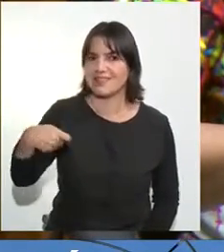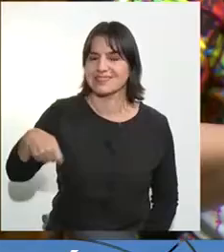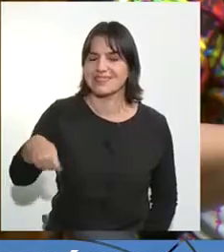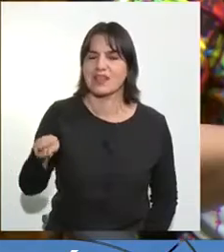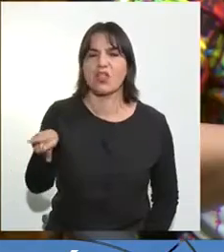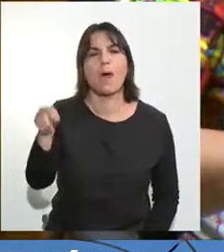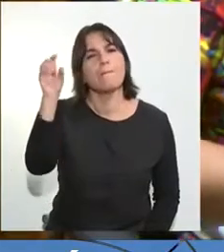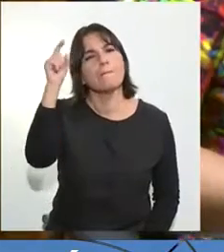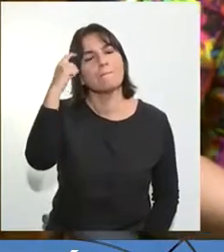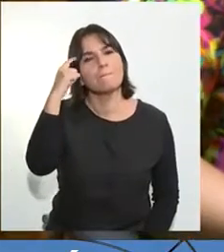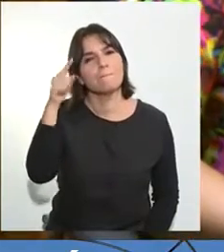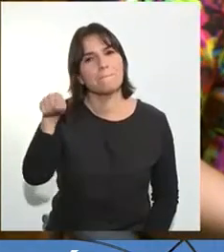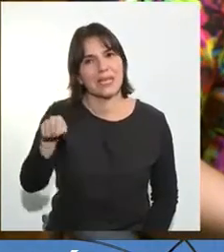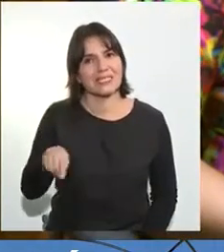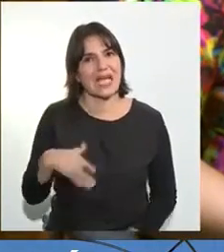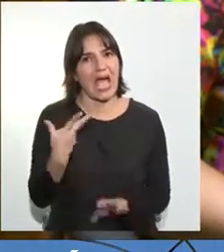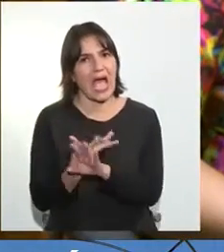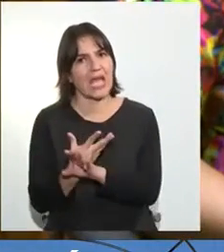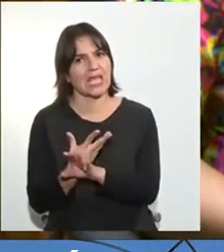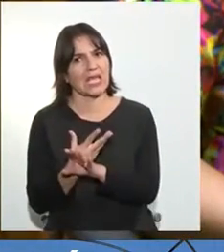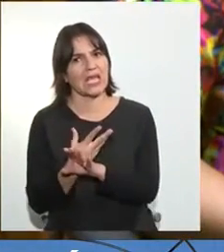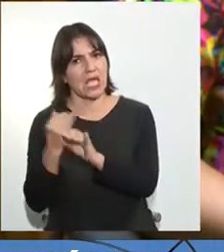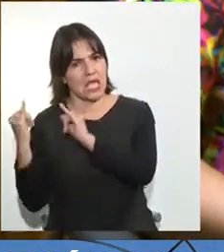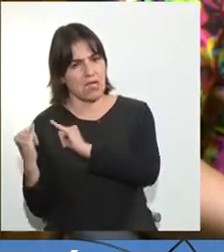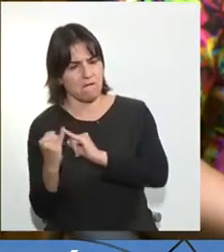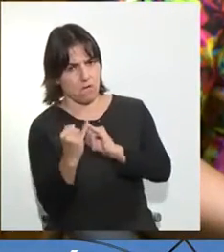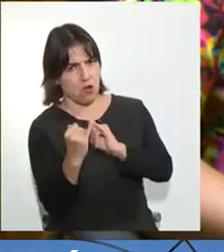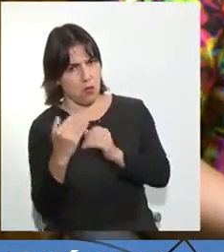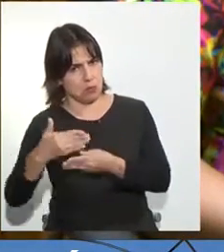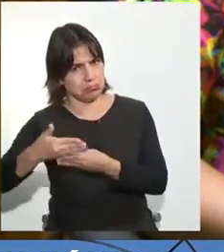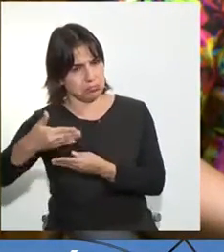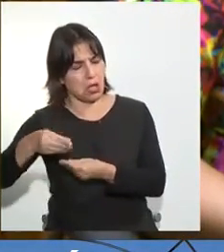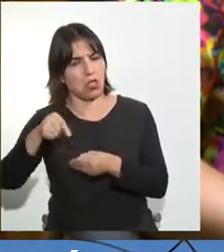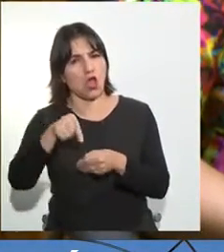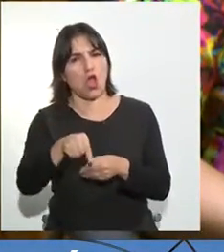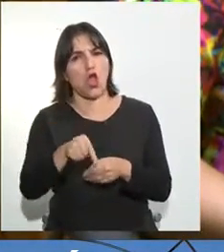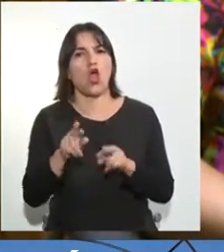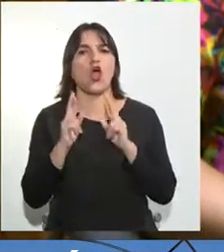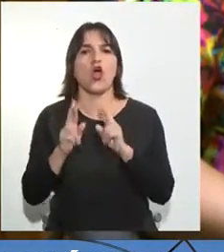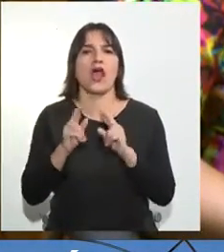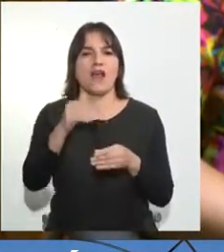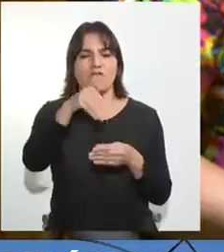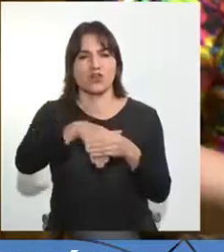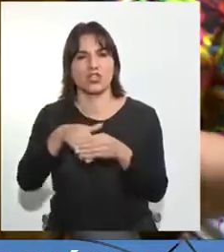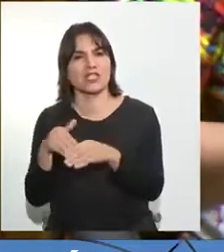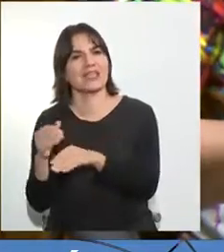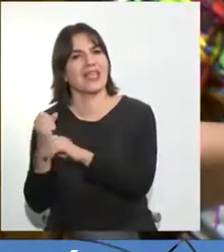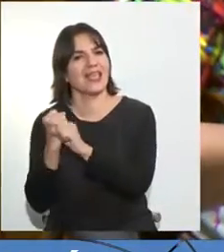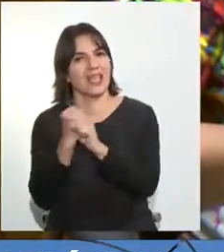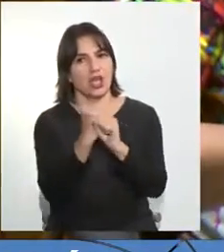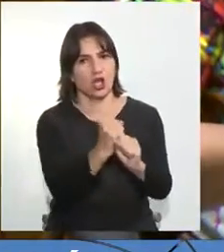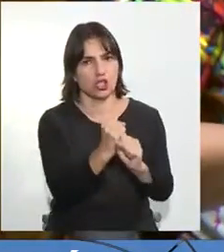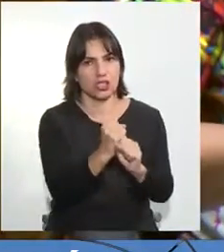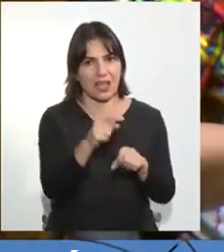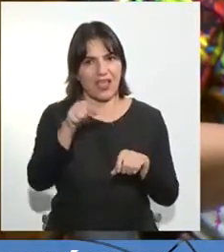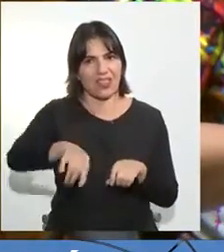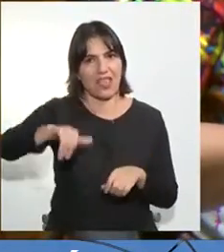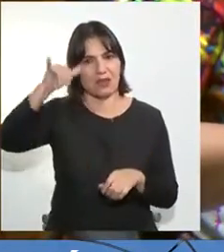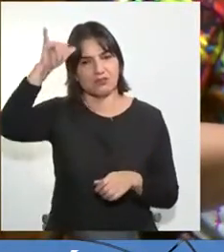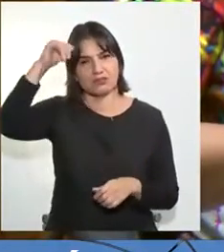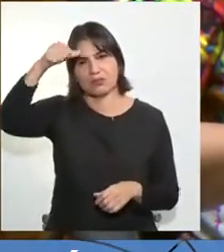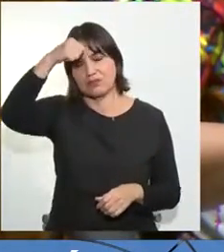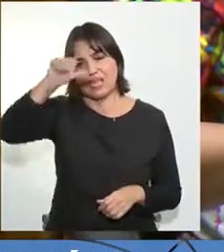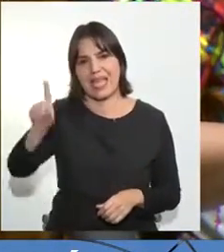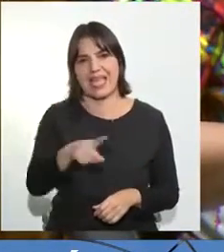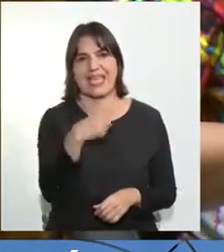consideran que efectivamente tienen antecedentes, yo espero que voten en contra mañana del indulto general, que no es primera vez en este gobierno, el primer gobierno de Piñera